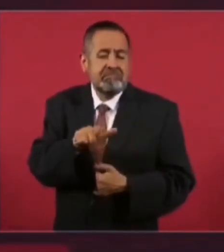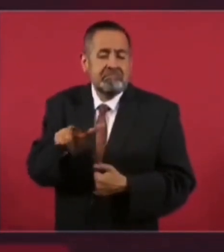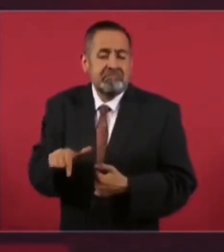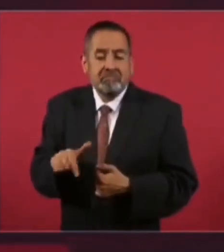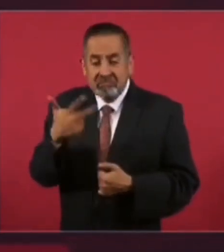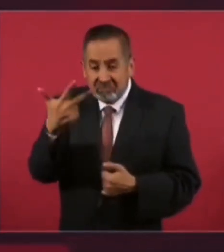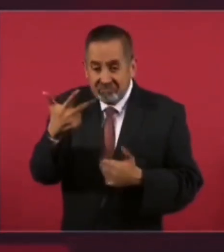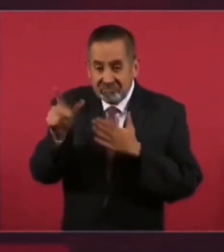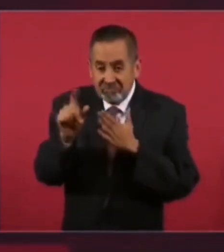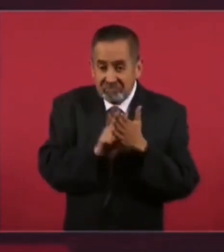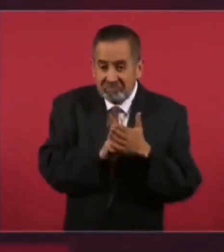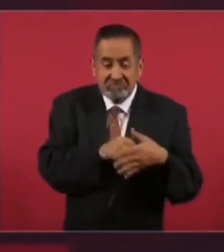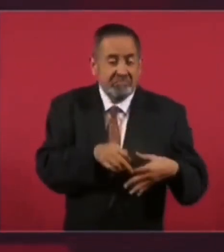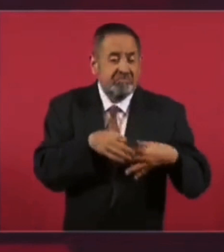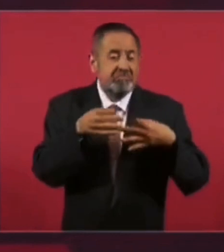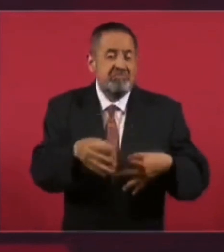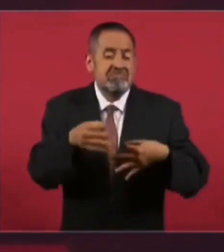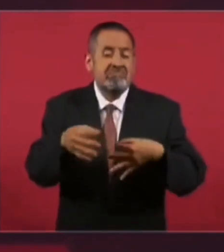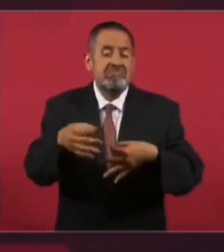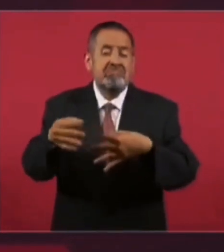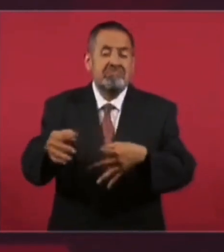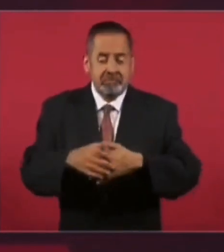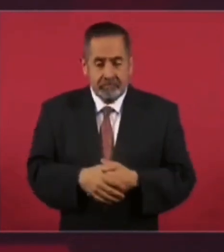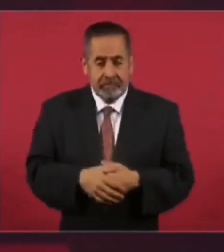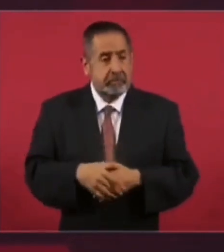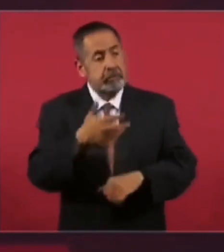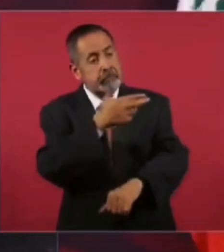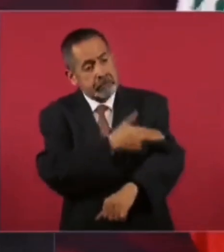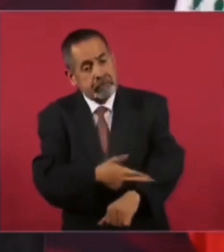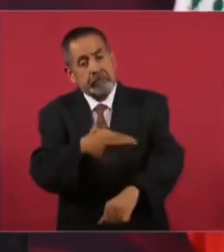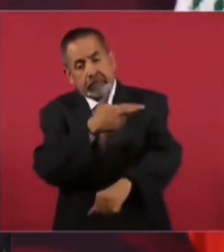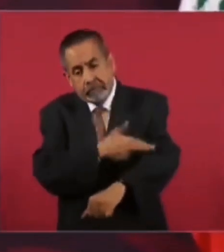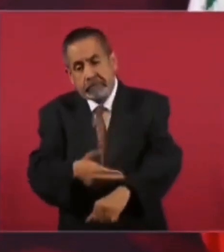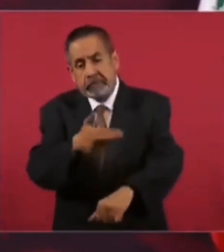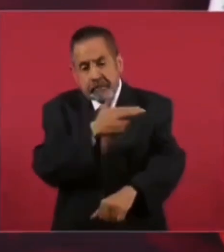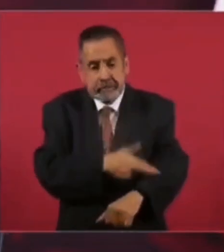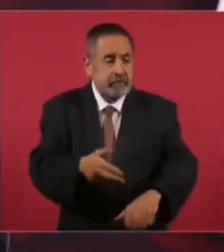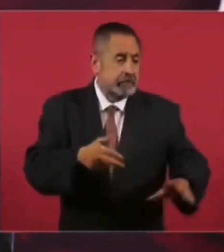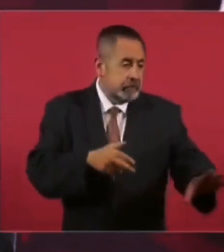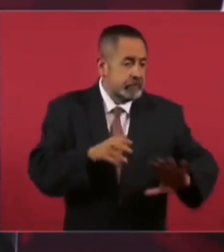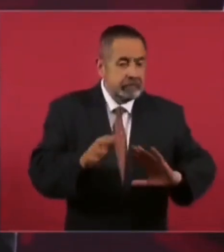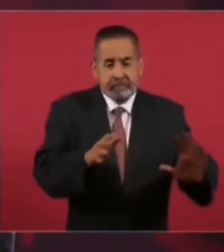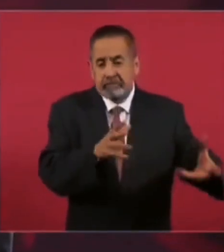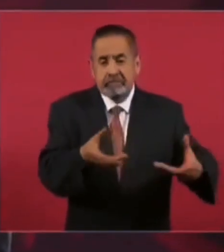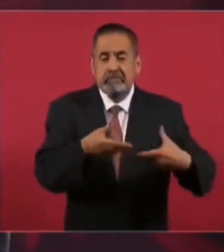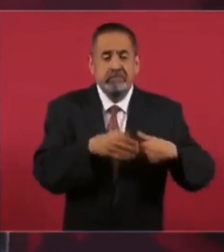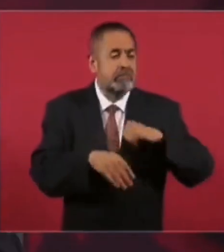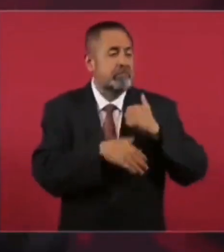de trámites y trámites por todo el Poder Judicial.